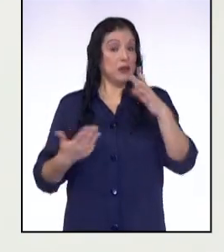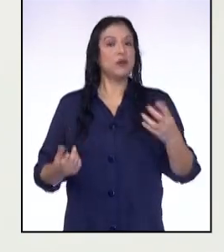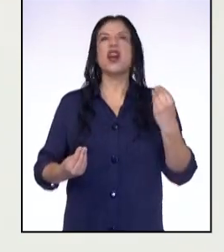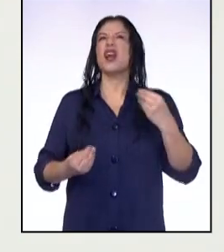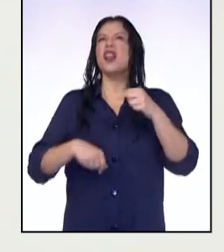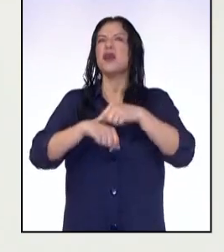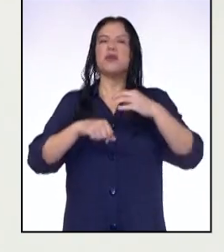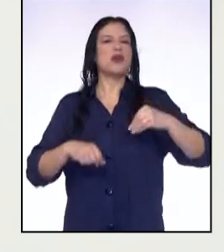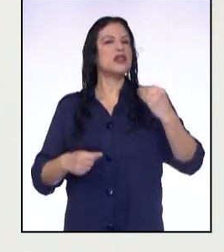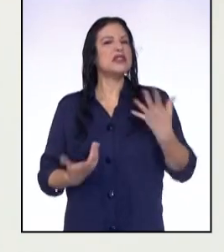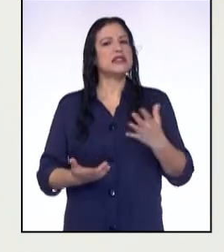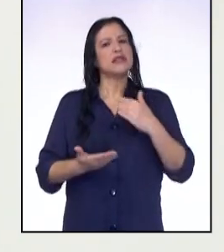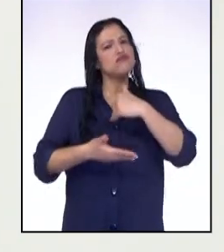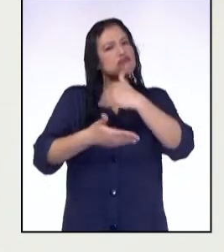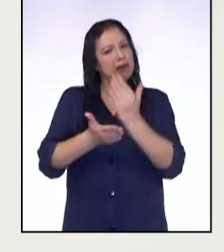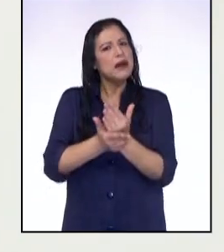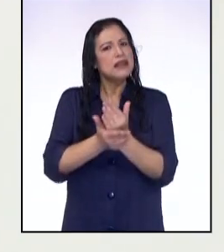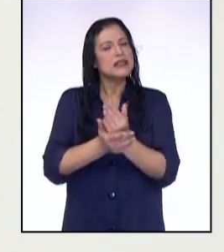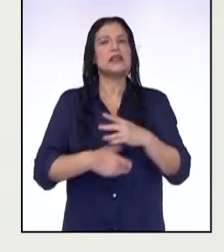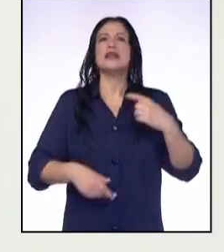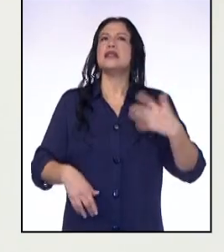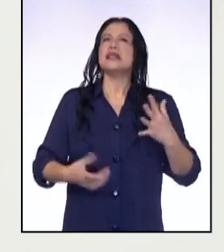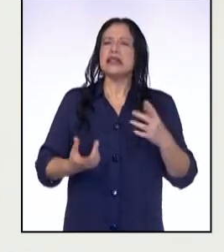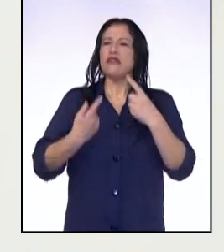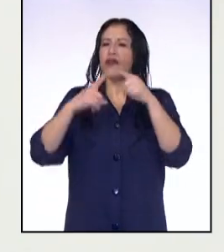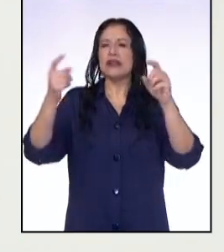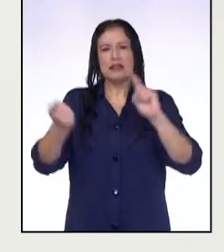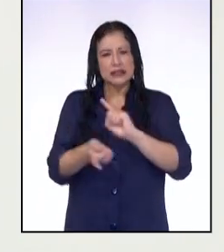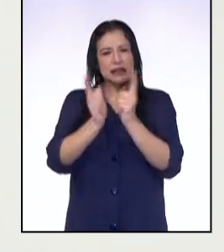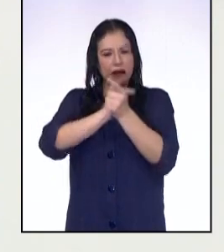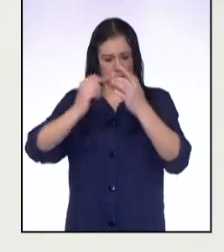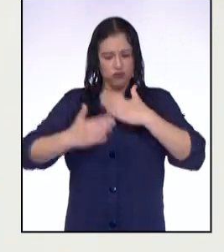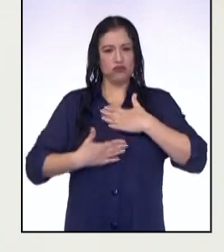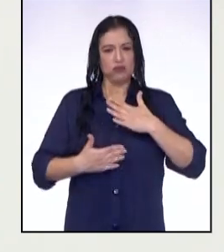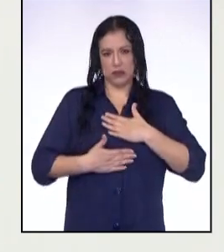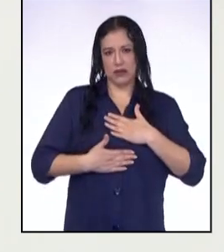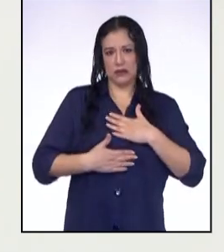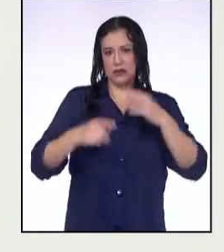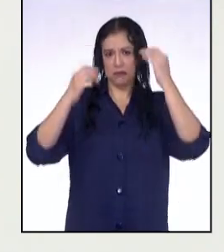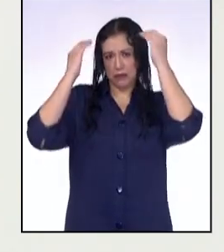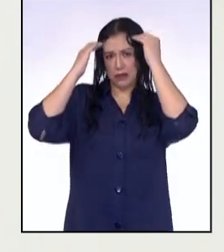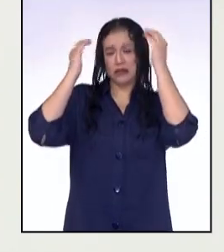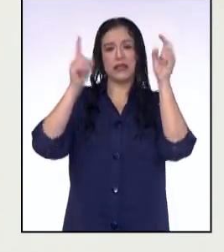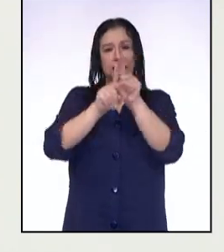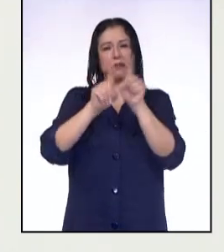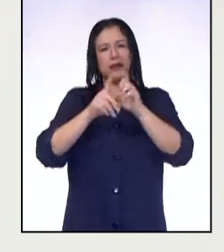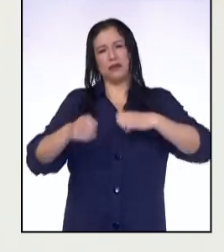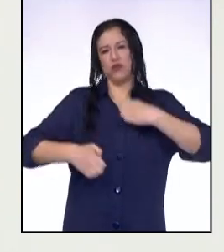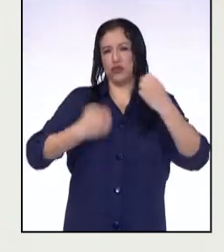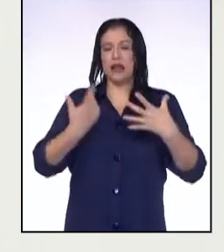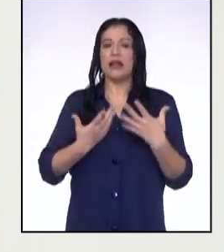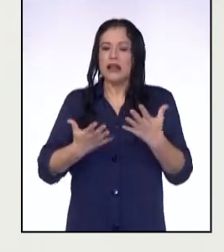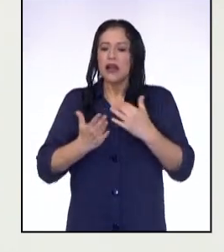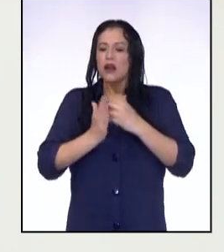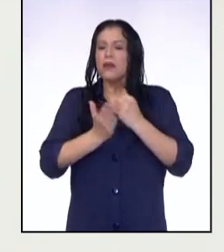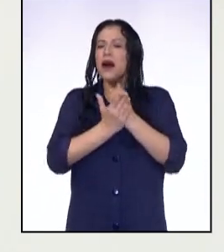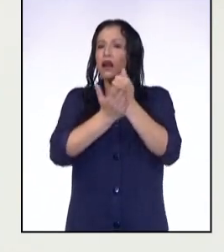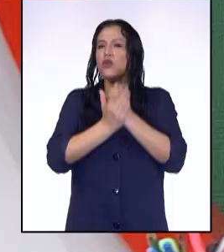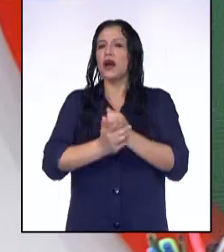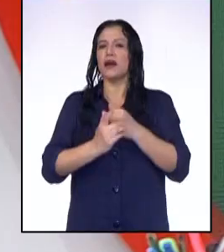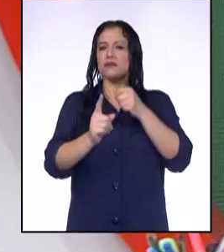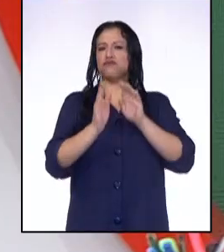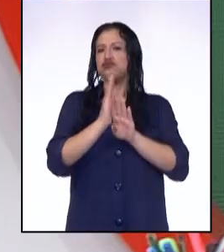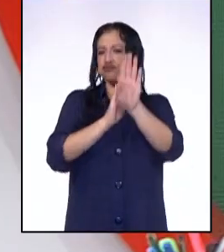adolescencia es una etapa en la que se dan una serie de cambios biológicos, cognitivos y afectivos que los llevarán a construir su identidad